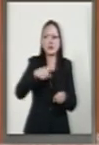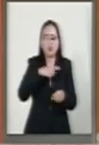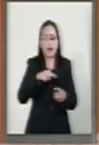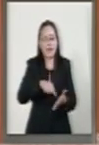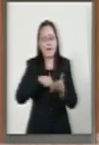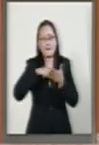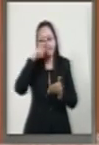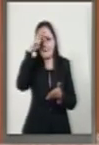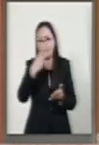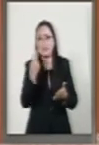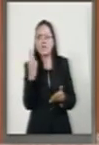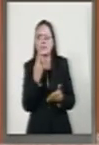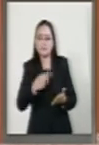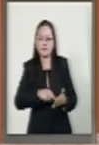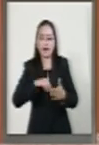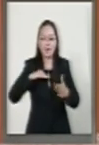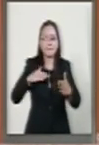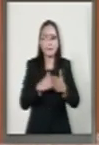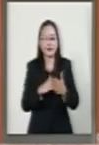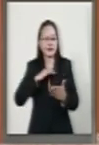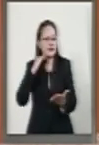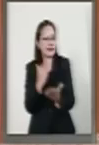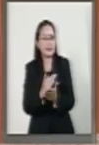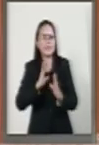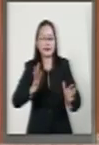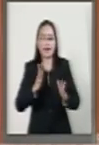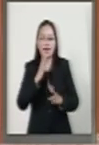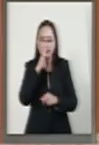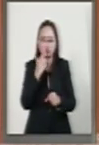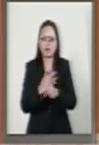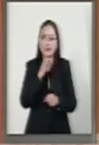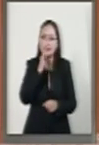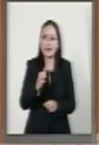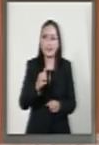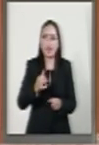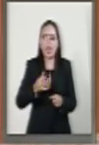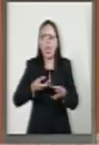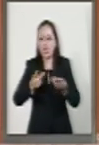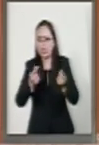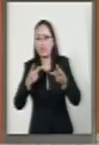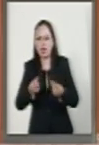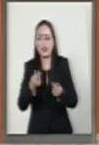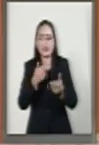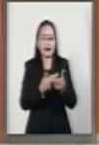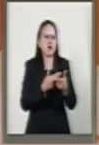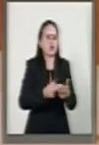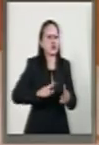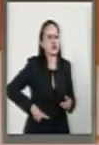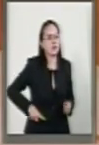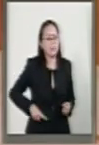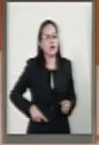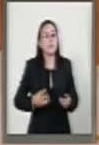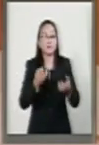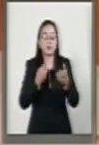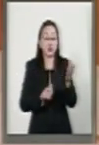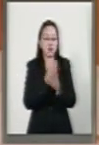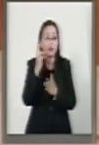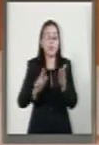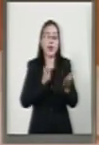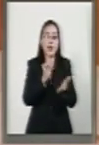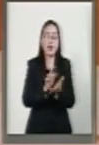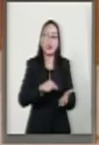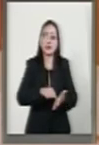este para frenar la irresponsabilidad, el dispendio y el derroche de recursos públicos. Esta nueva ley es un mandato que